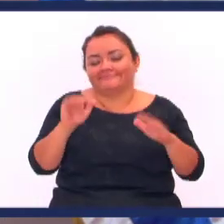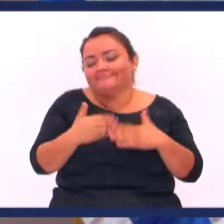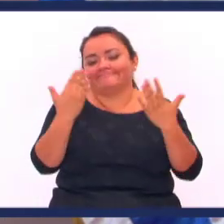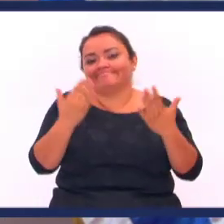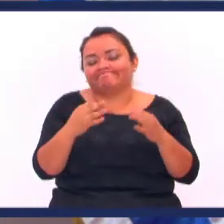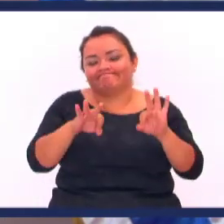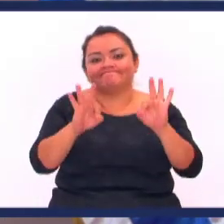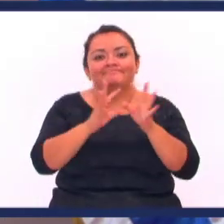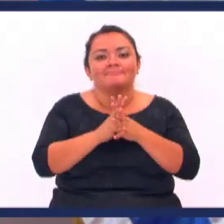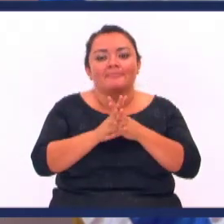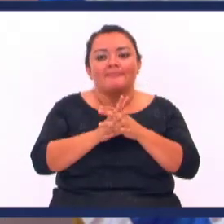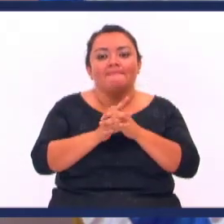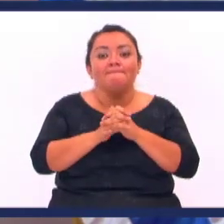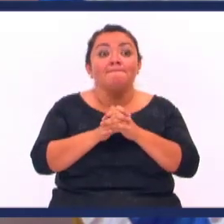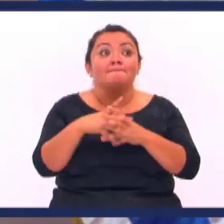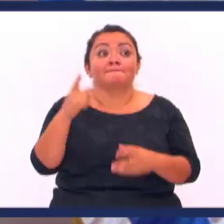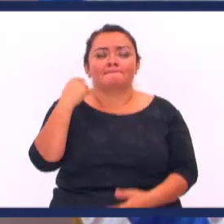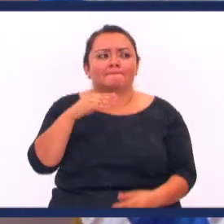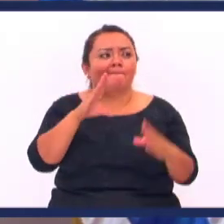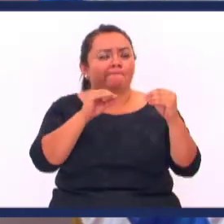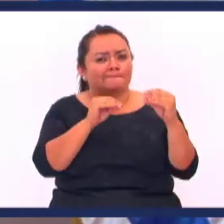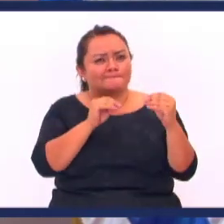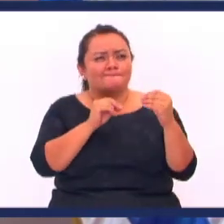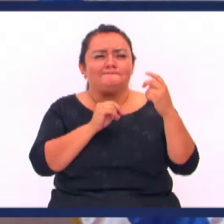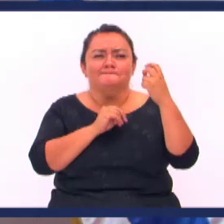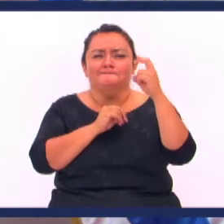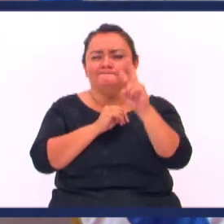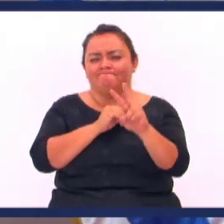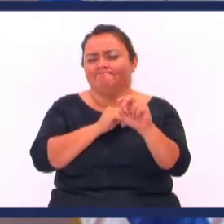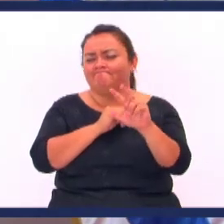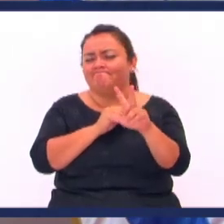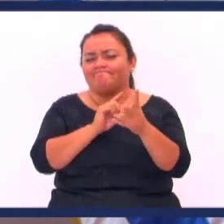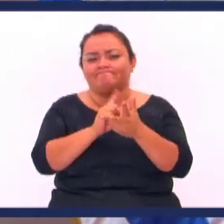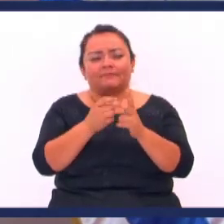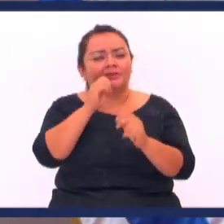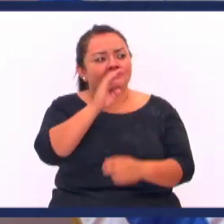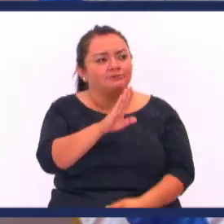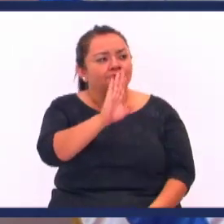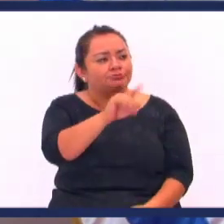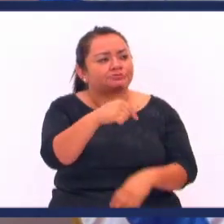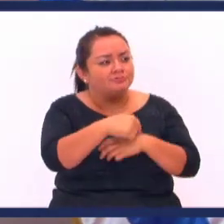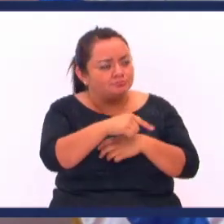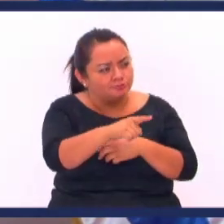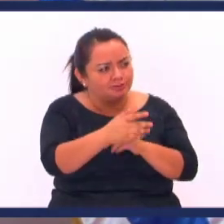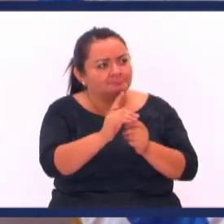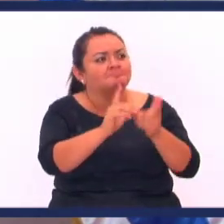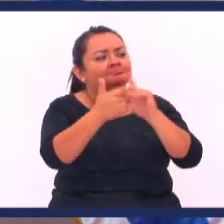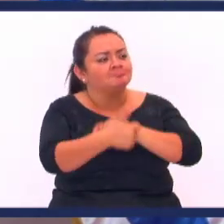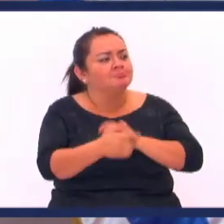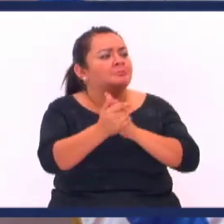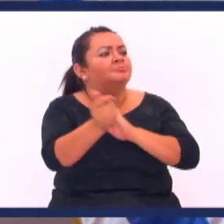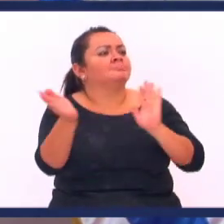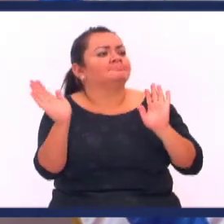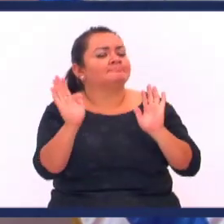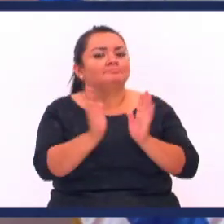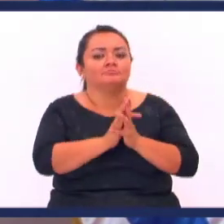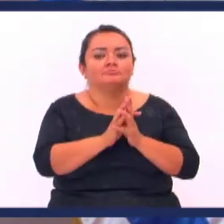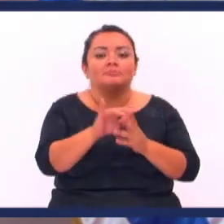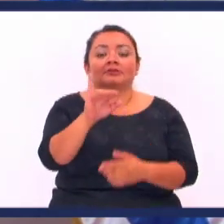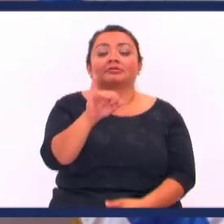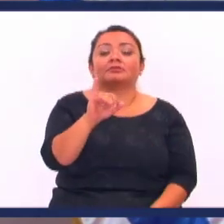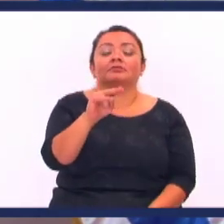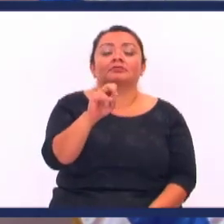No hay Entonces en una conversación De dos o tres minutos Le digo Este es el tiempo De innovar Diga conmigo De innovar